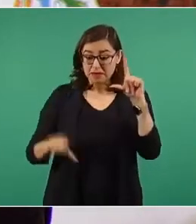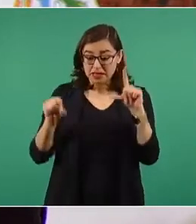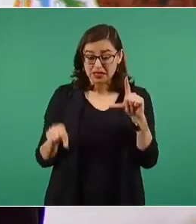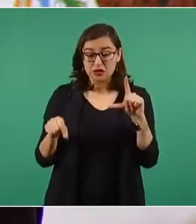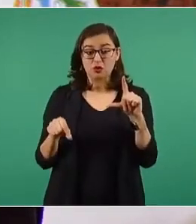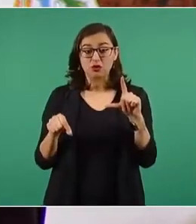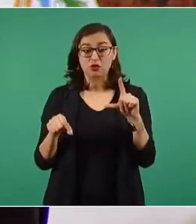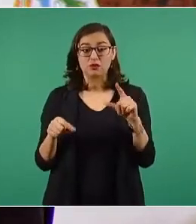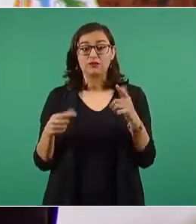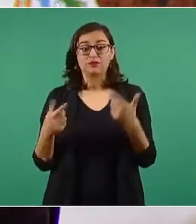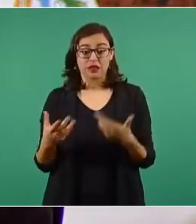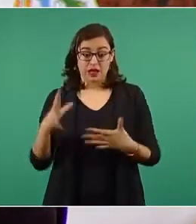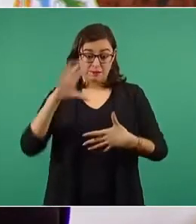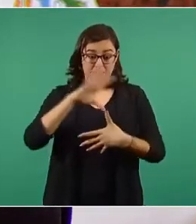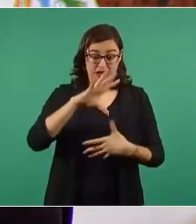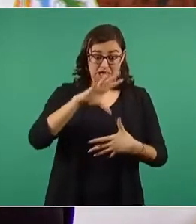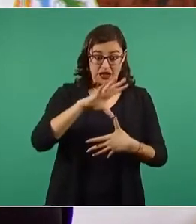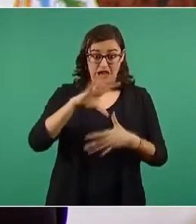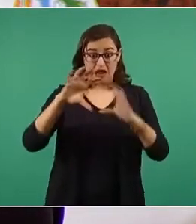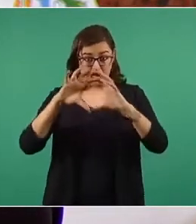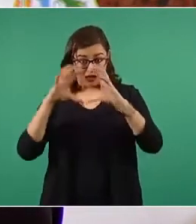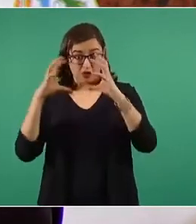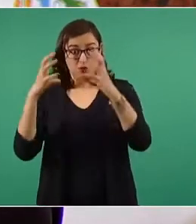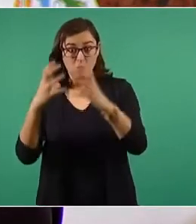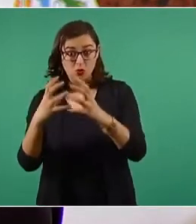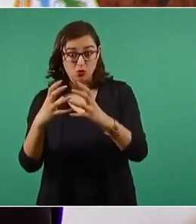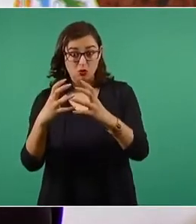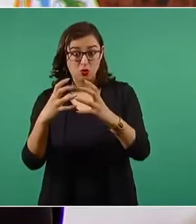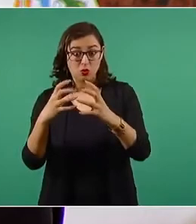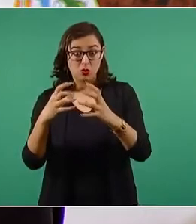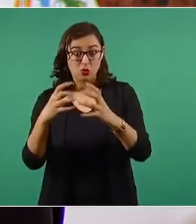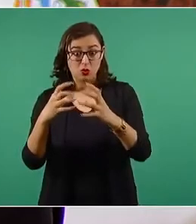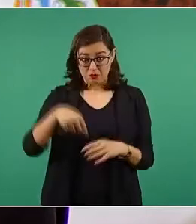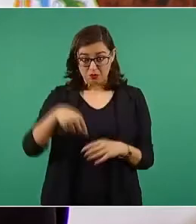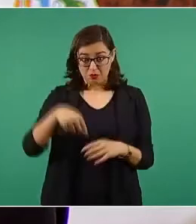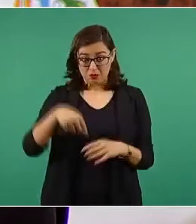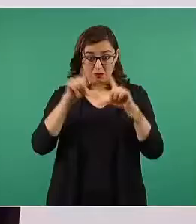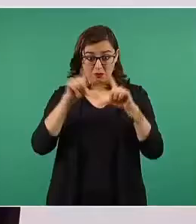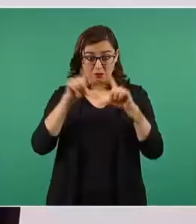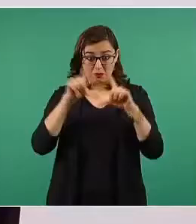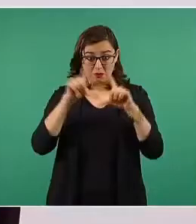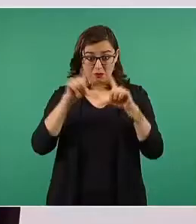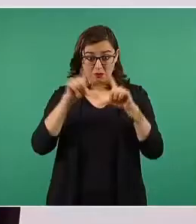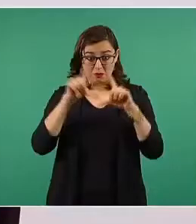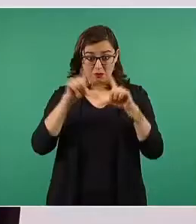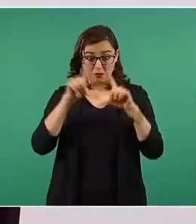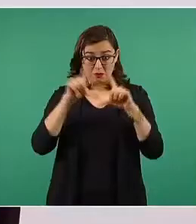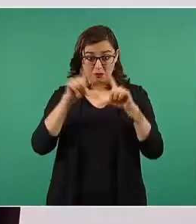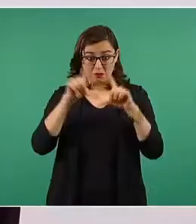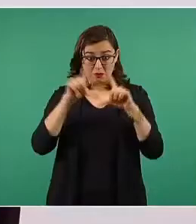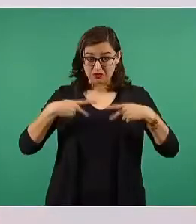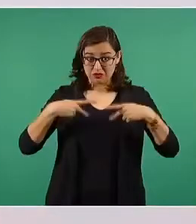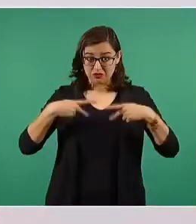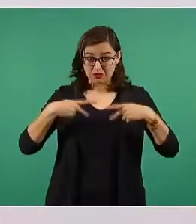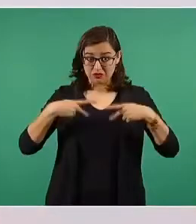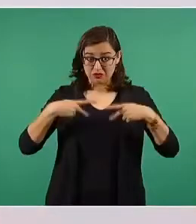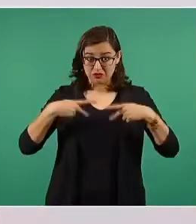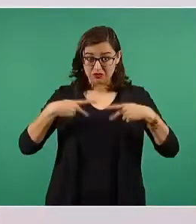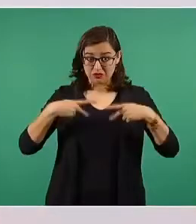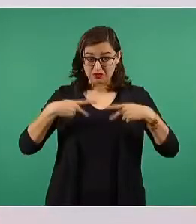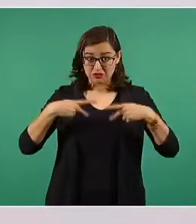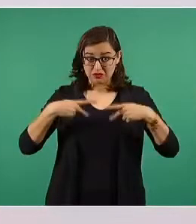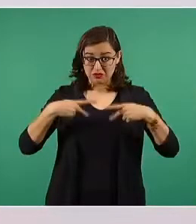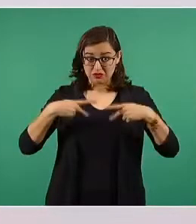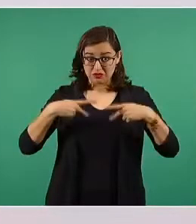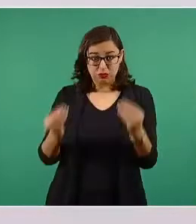ni en América ni en el resto del mundo en los primeros lugares en mortalidad por